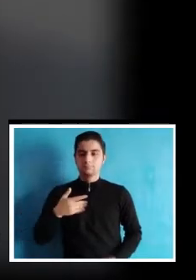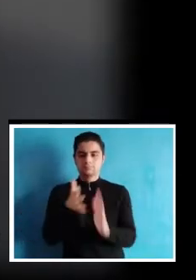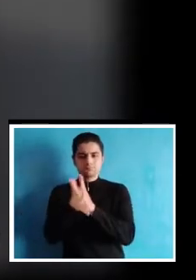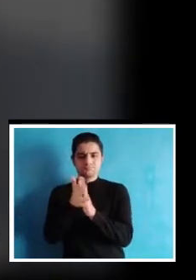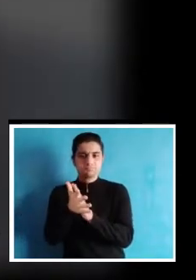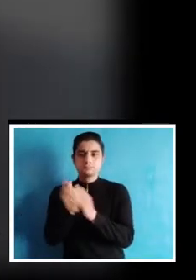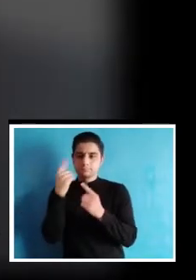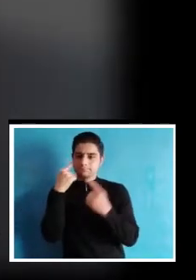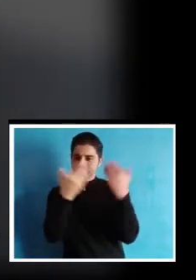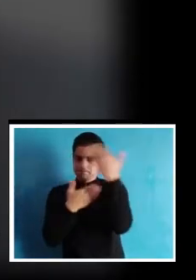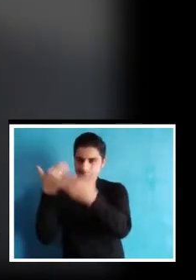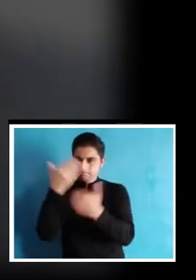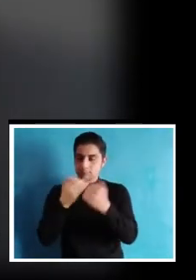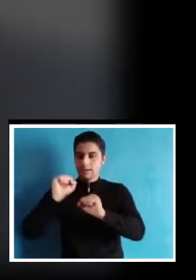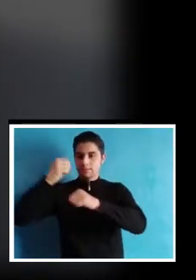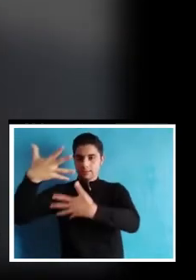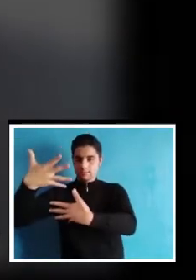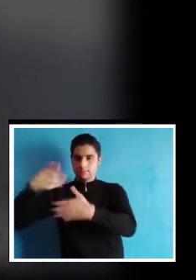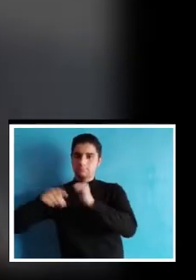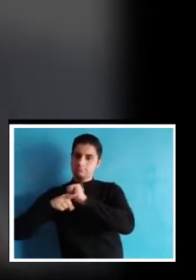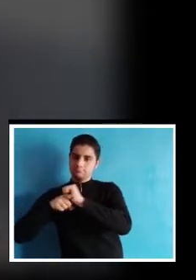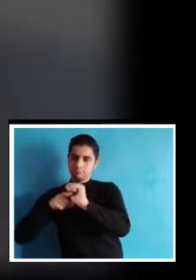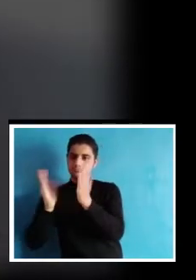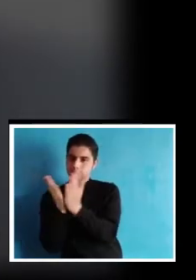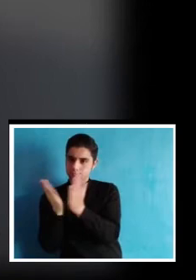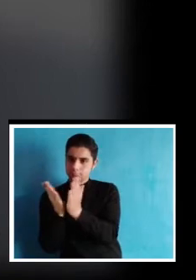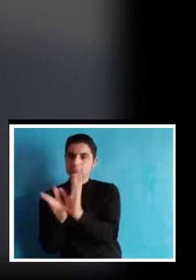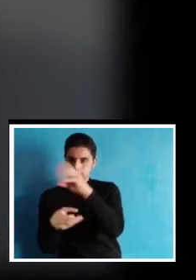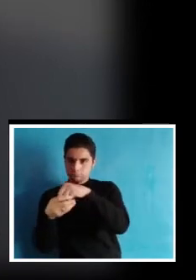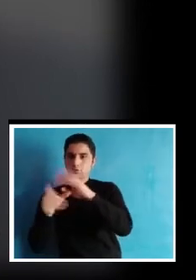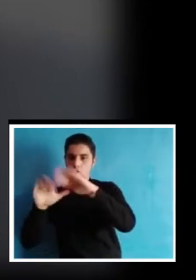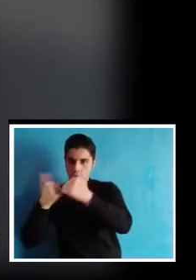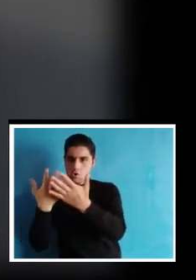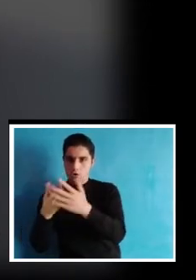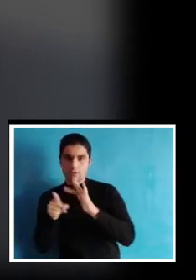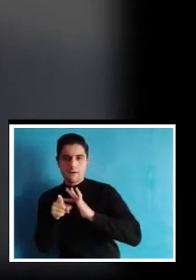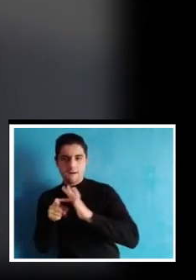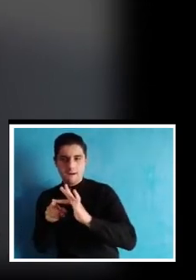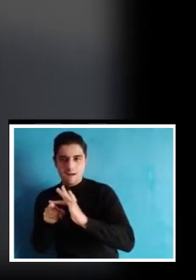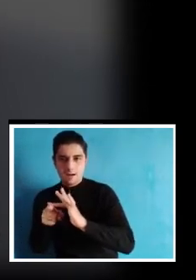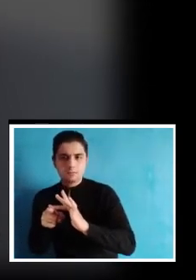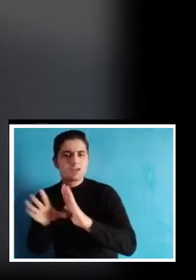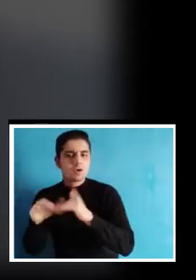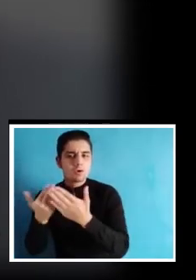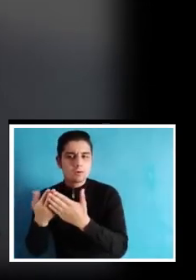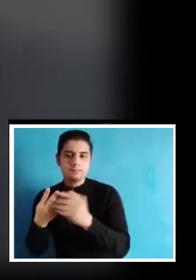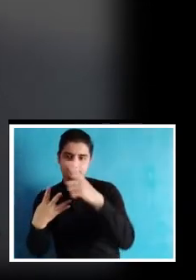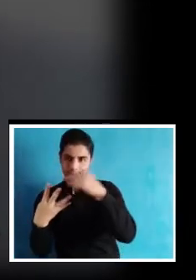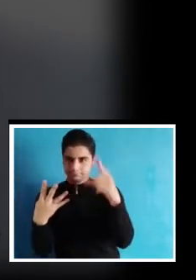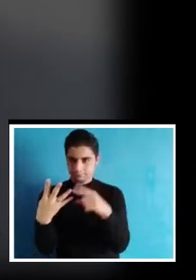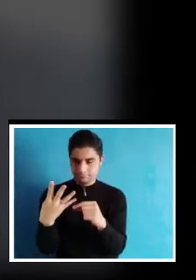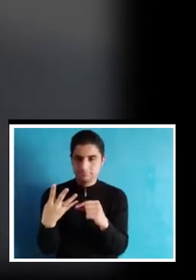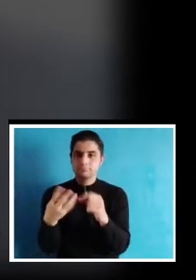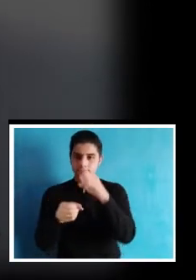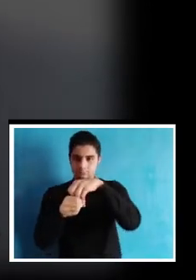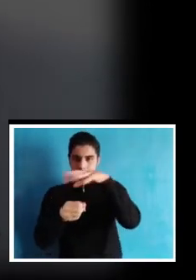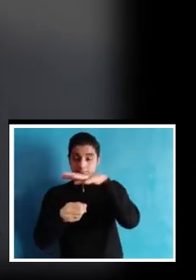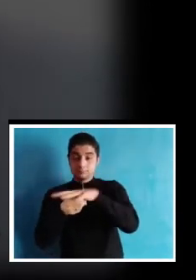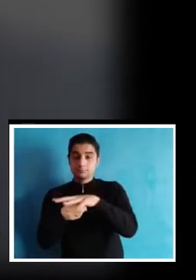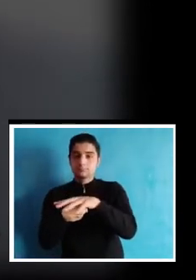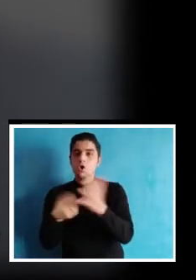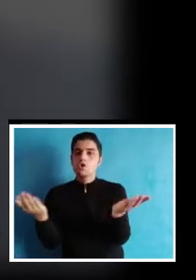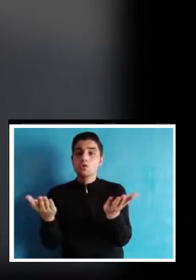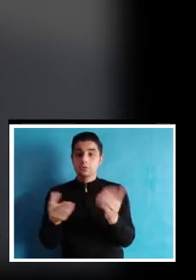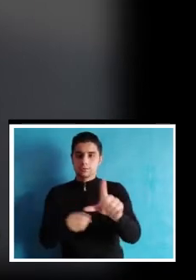analizaremos a manera de reflexión 10 prácticas educativas desarrolladas en el colegio distrital Isabel